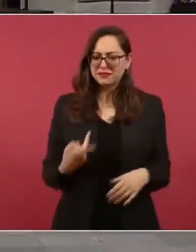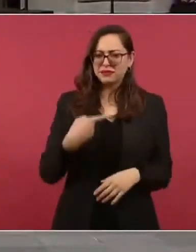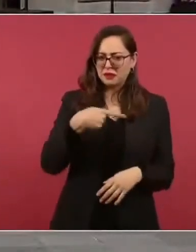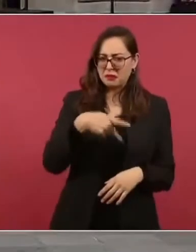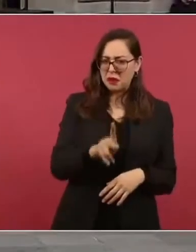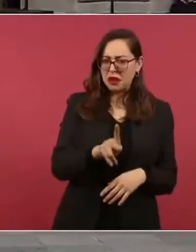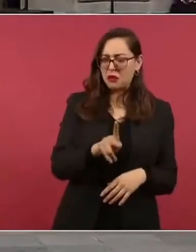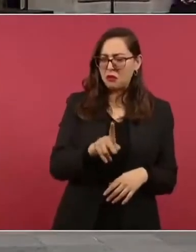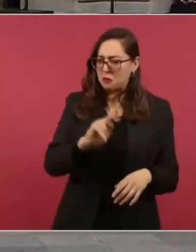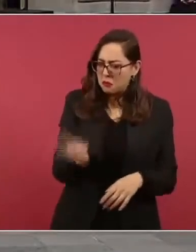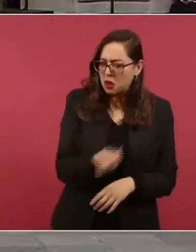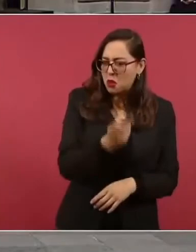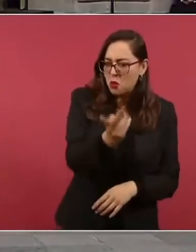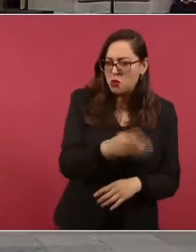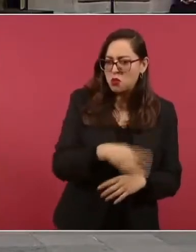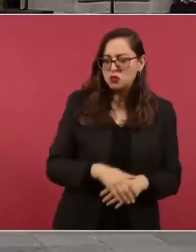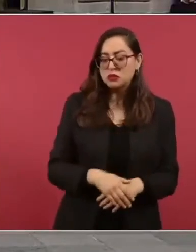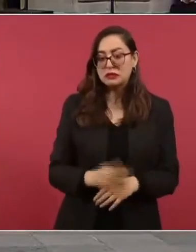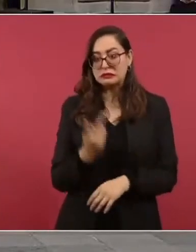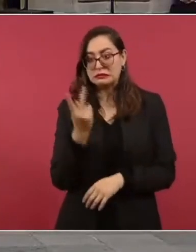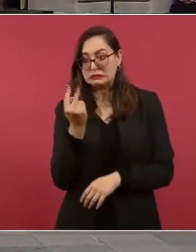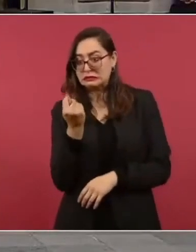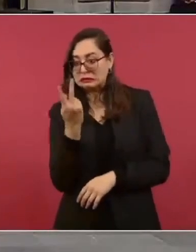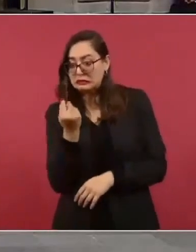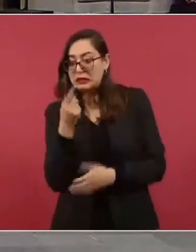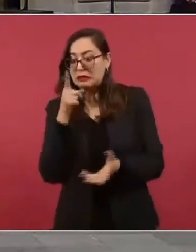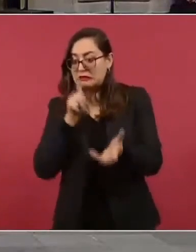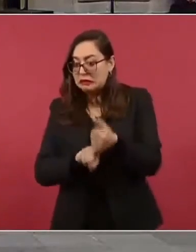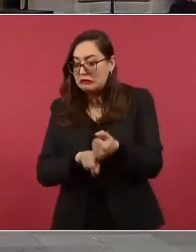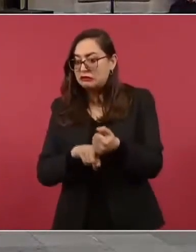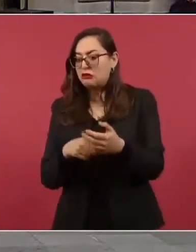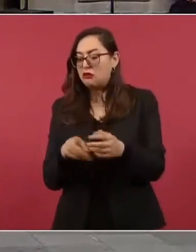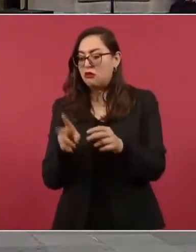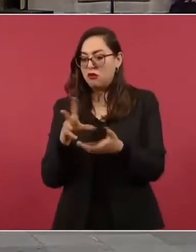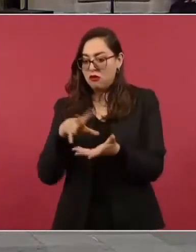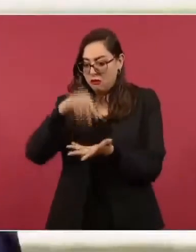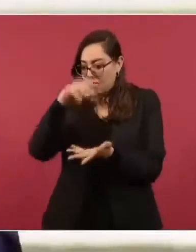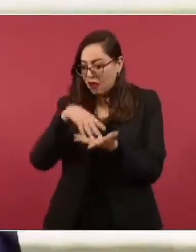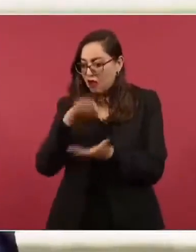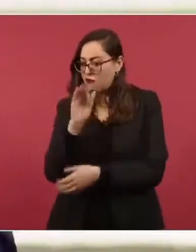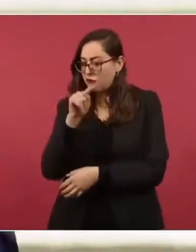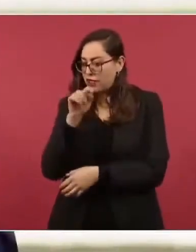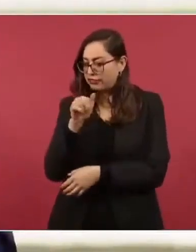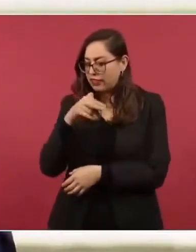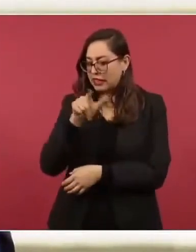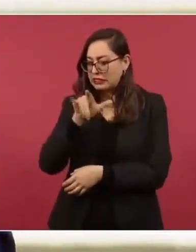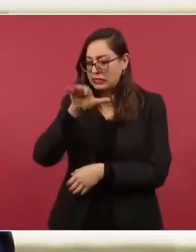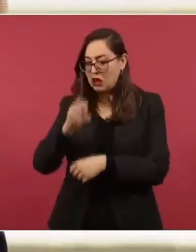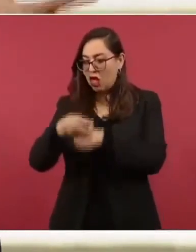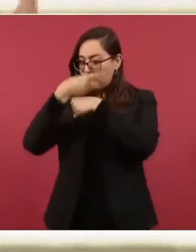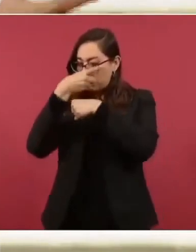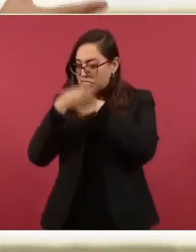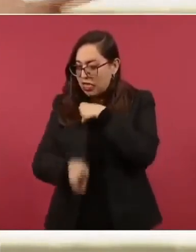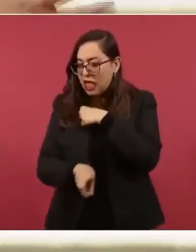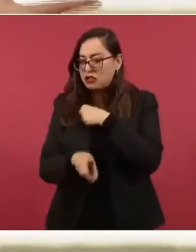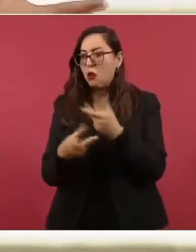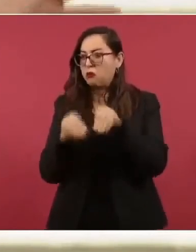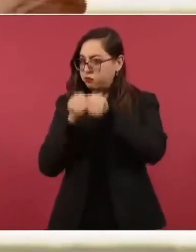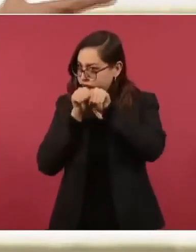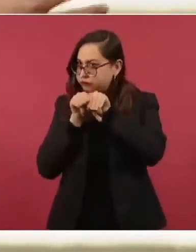acerca del daño del fentanilo, de cómo en seis meses